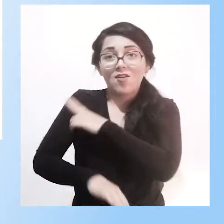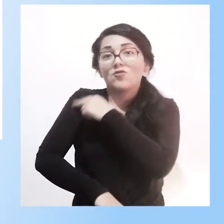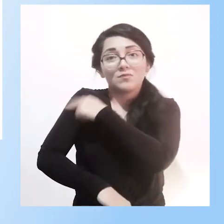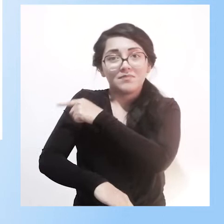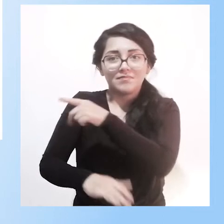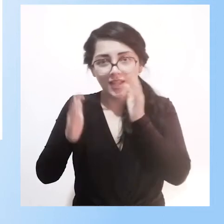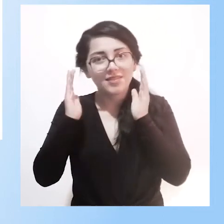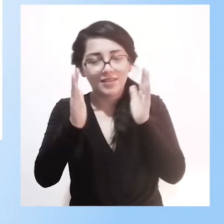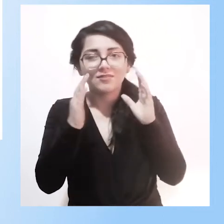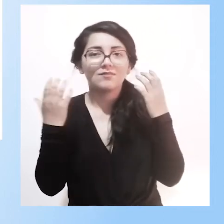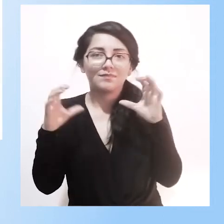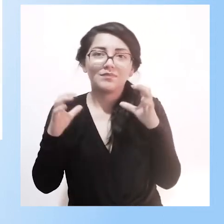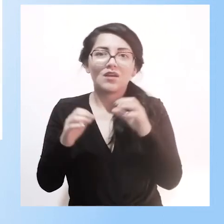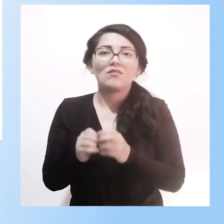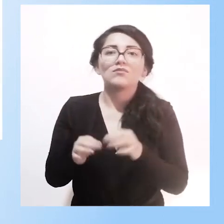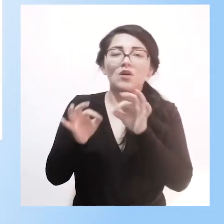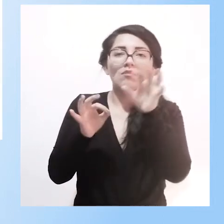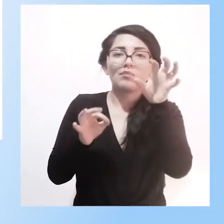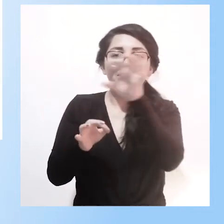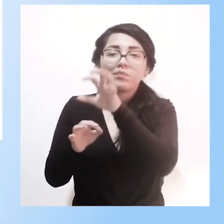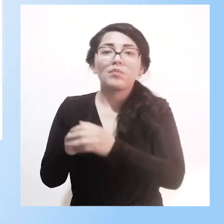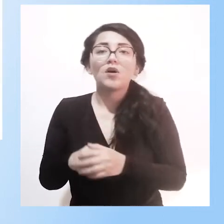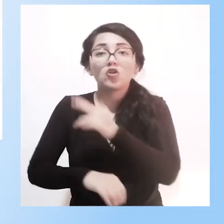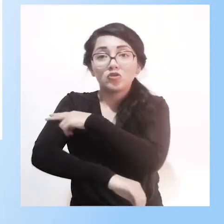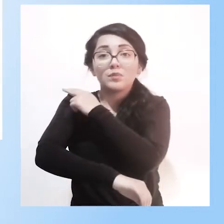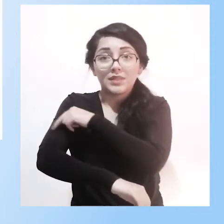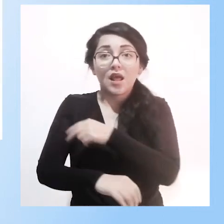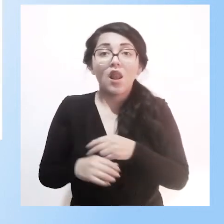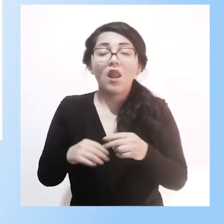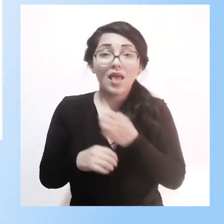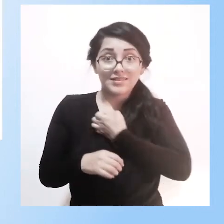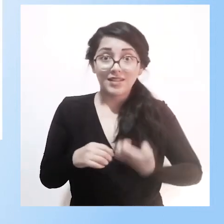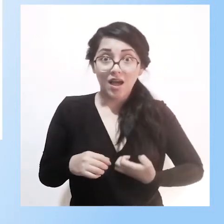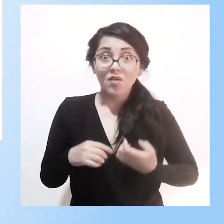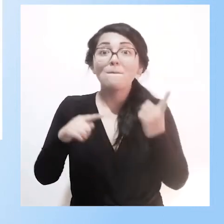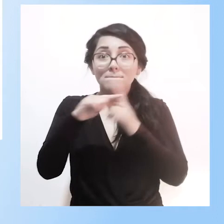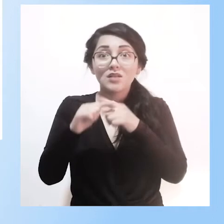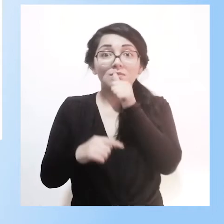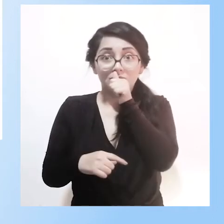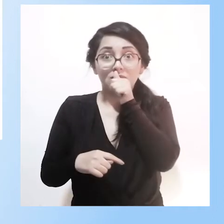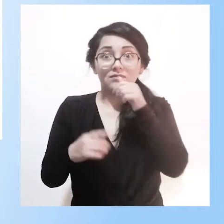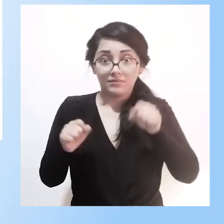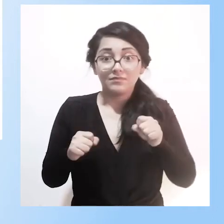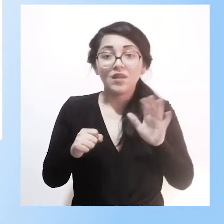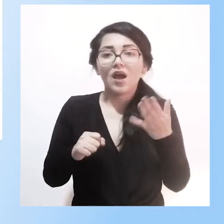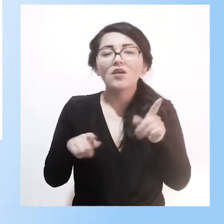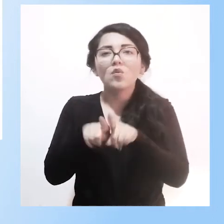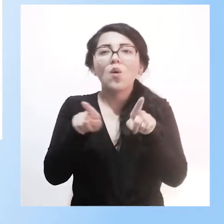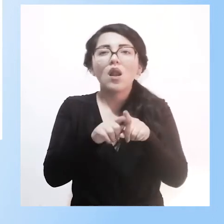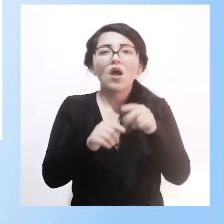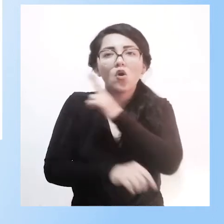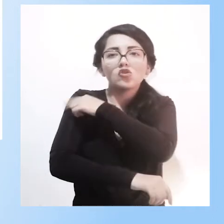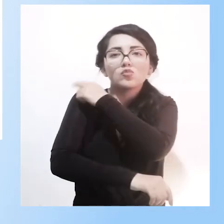salud de diferentes redes, de la red de salud pública, así como privada. Tenemos, por ejemplo, endosiquiátricos, también en